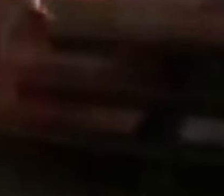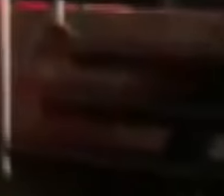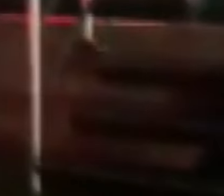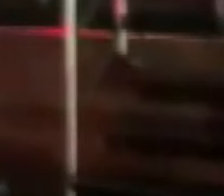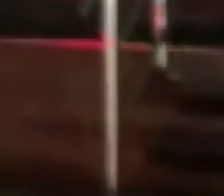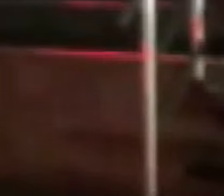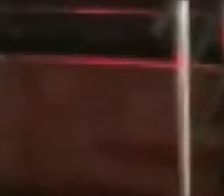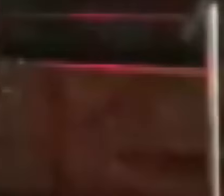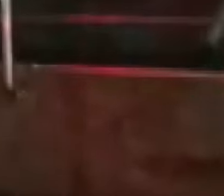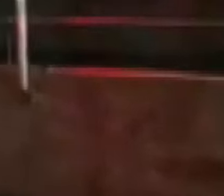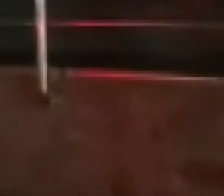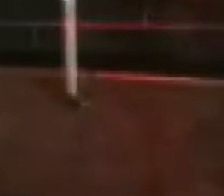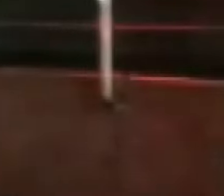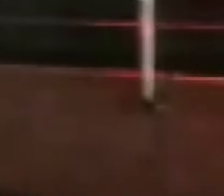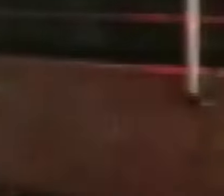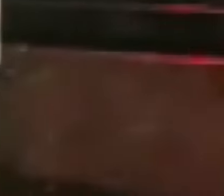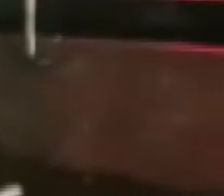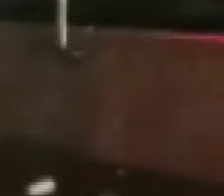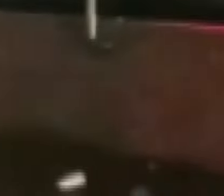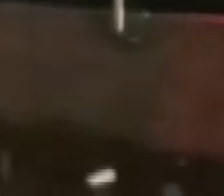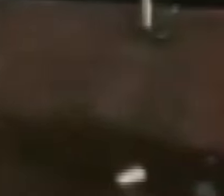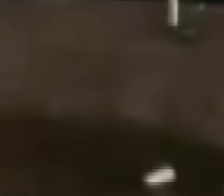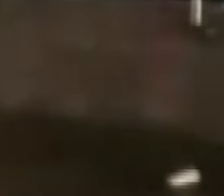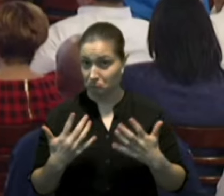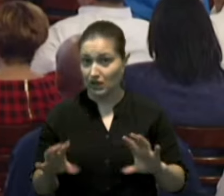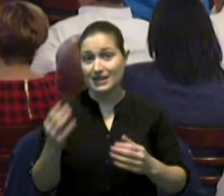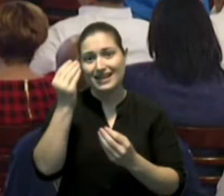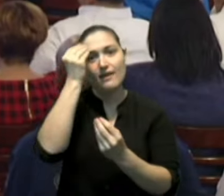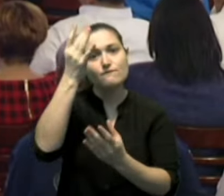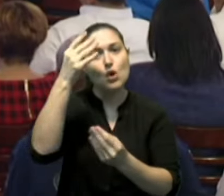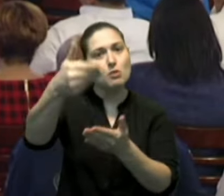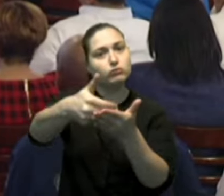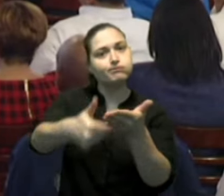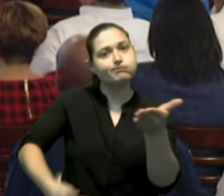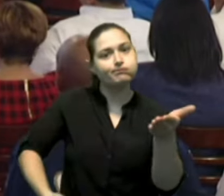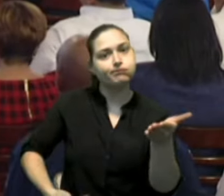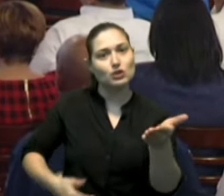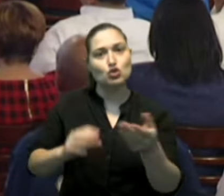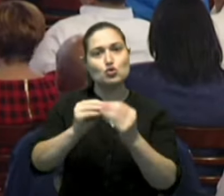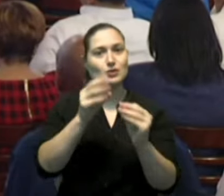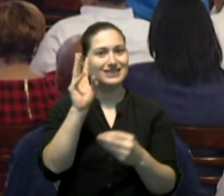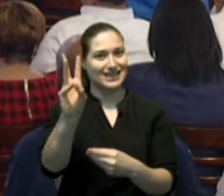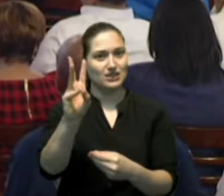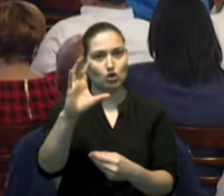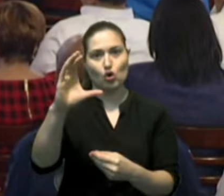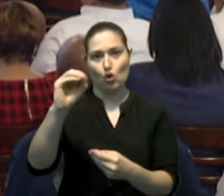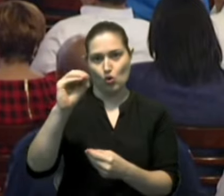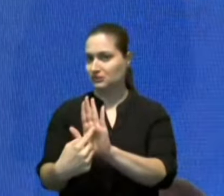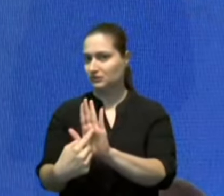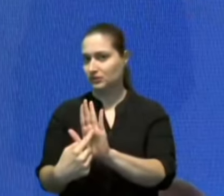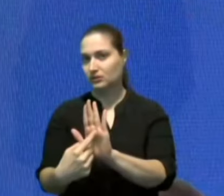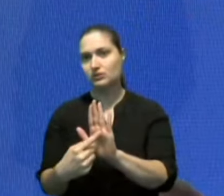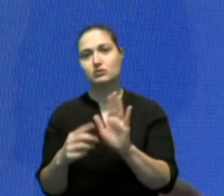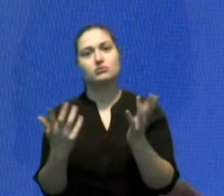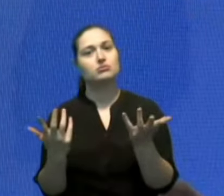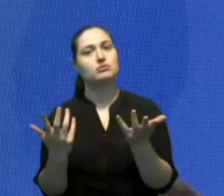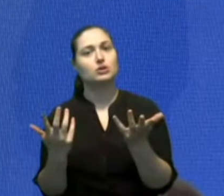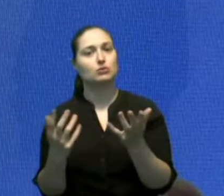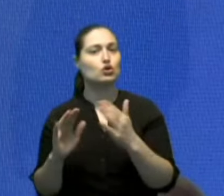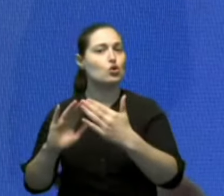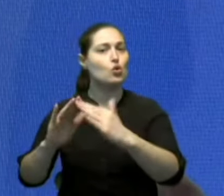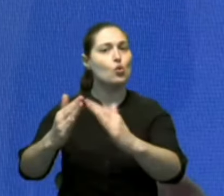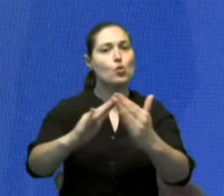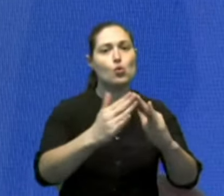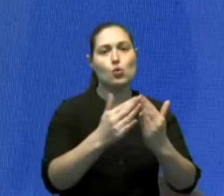Las lluvias en los últimos días han provocado una serie de daños en el país. El presidente Luis Abinader rindió hoy el informe de situación